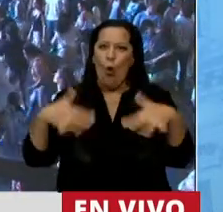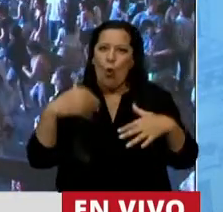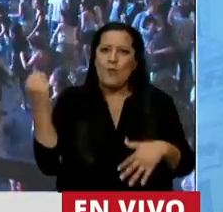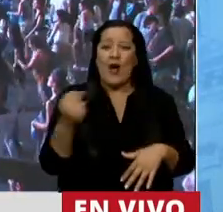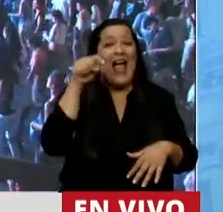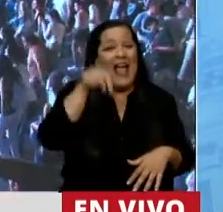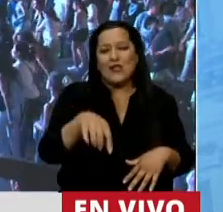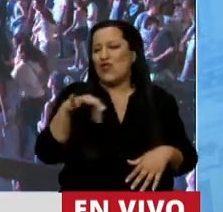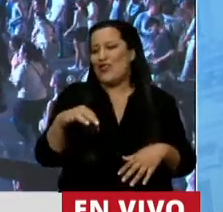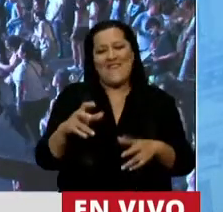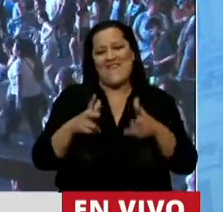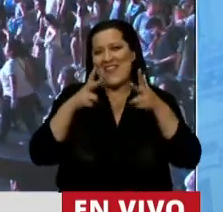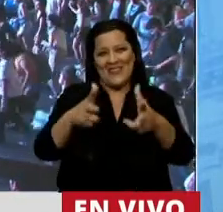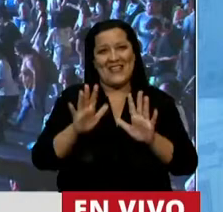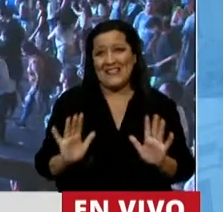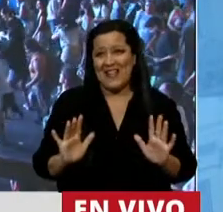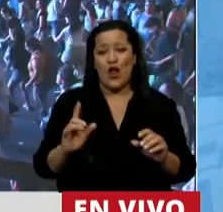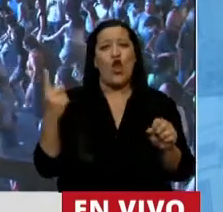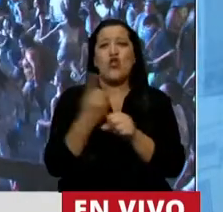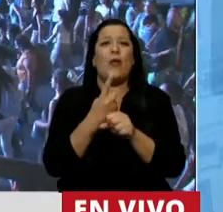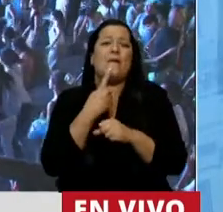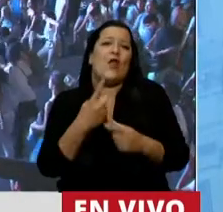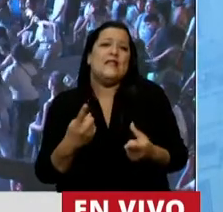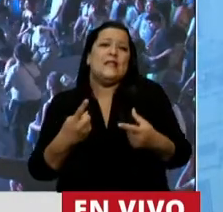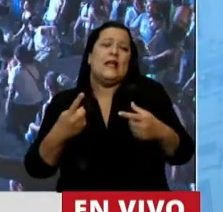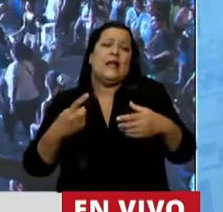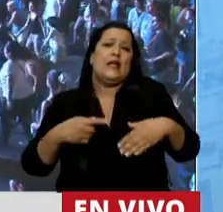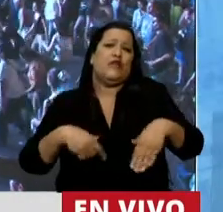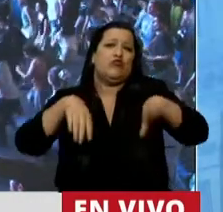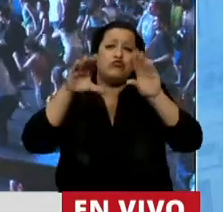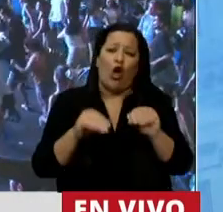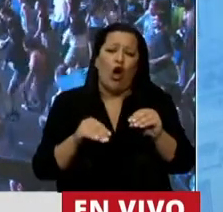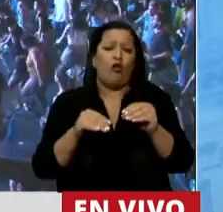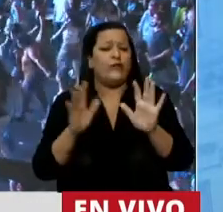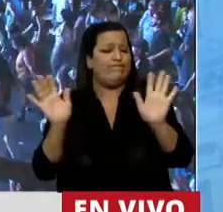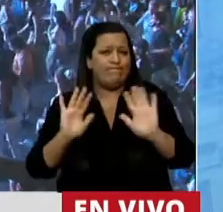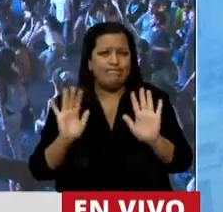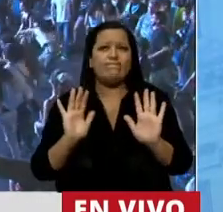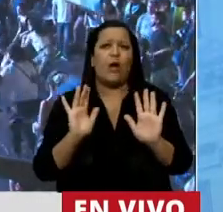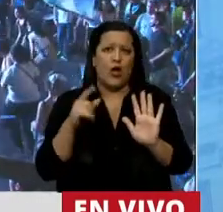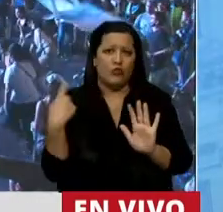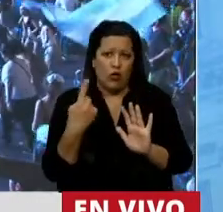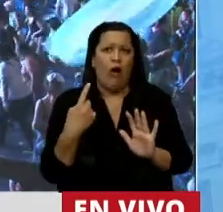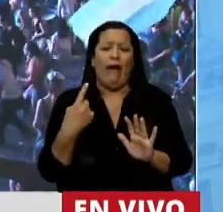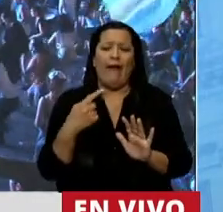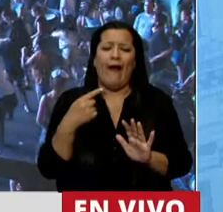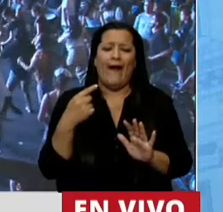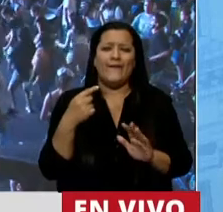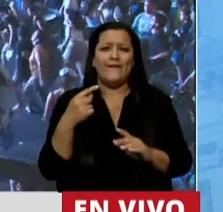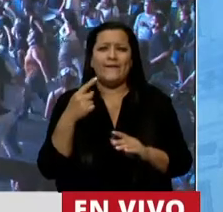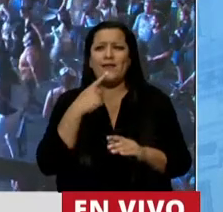que eso hay que reivindicarlo. No podemos totalizar, ha habido muchos intentos por asumir